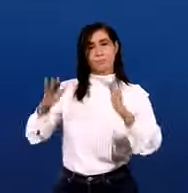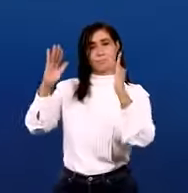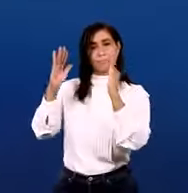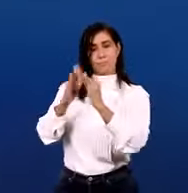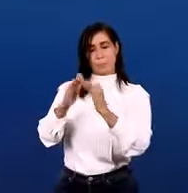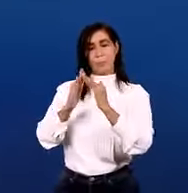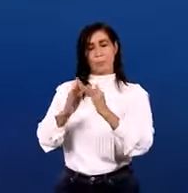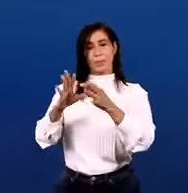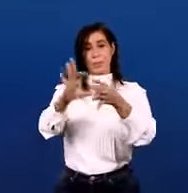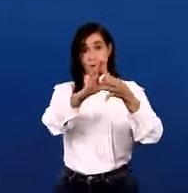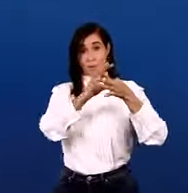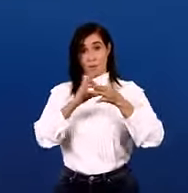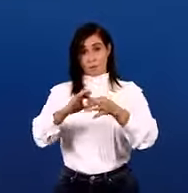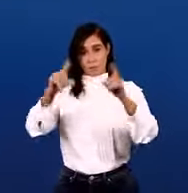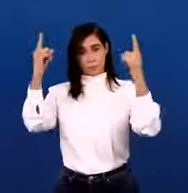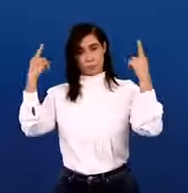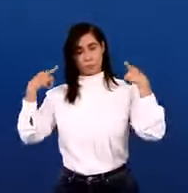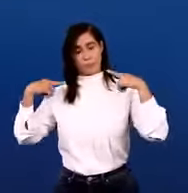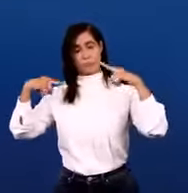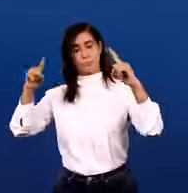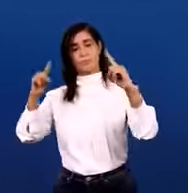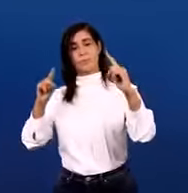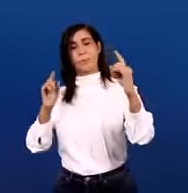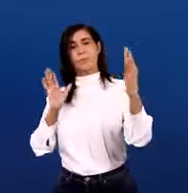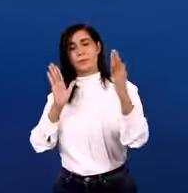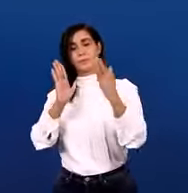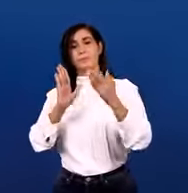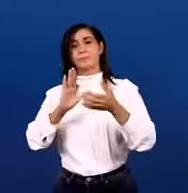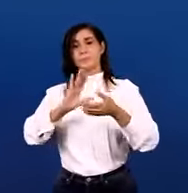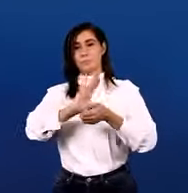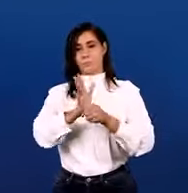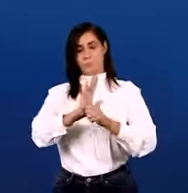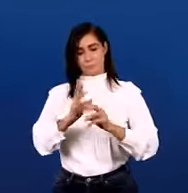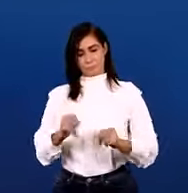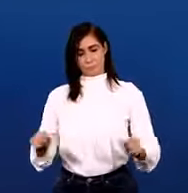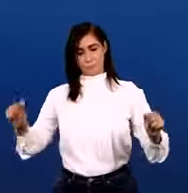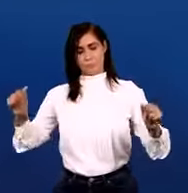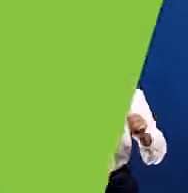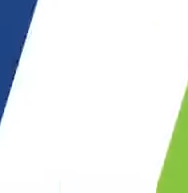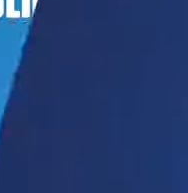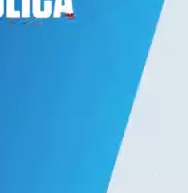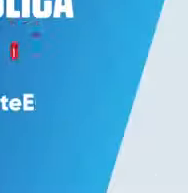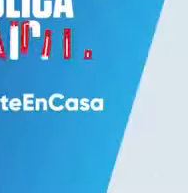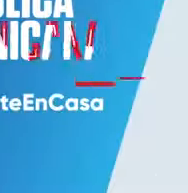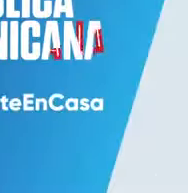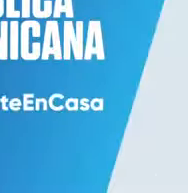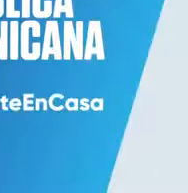Quédate en casa. Unidos lograremos ganar la guerra al coronavirus.